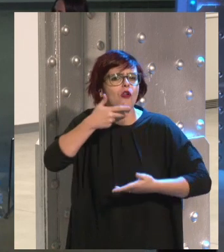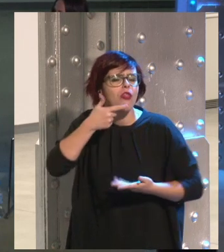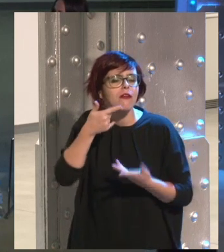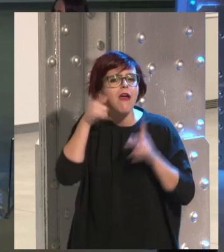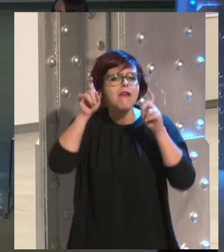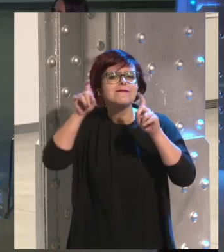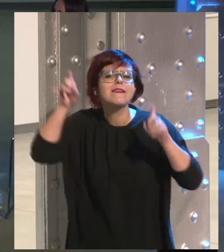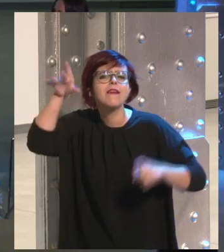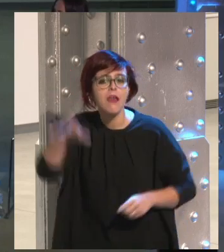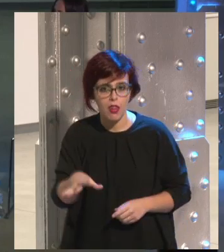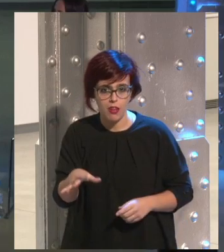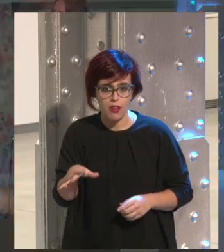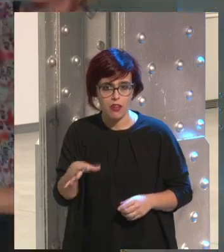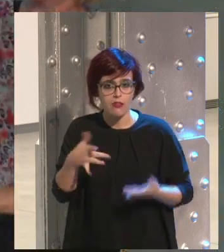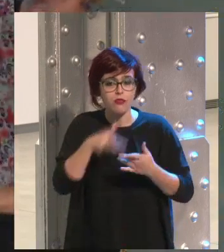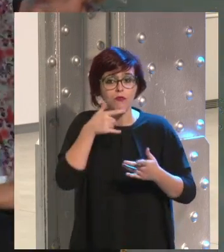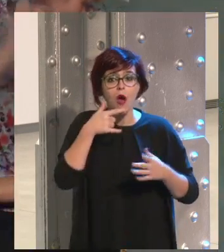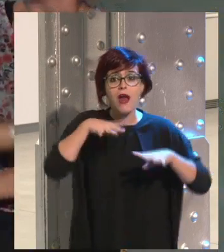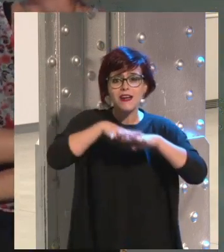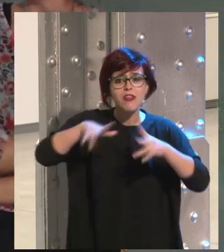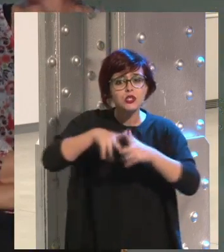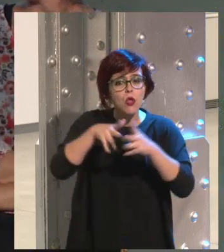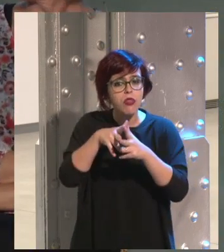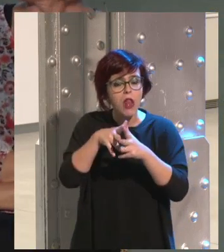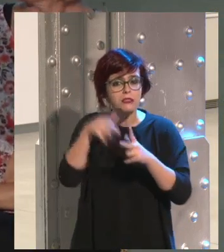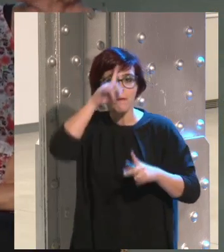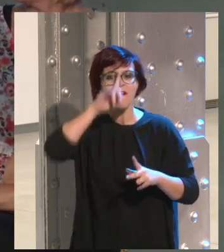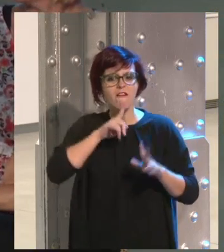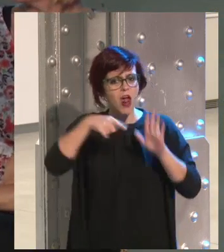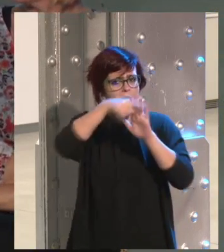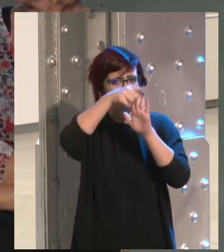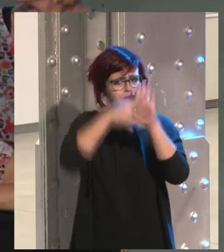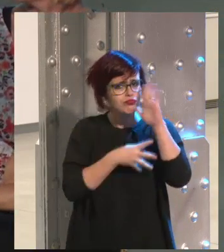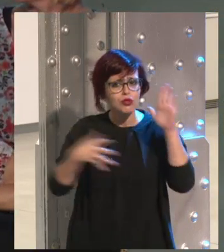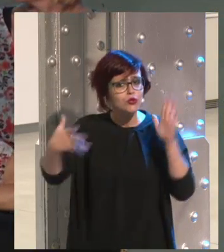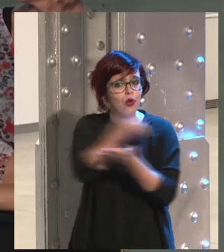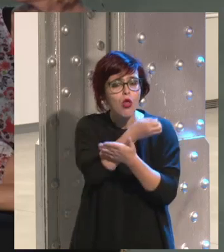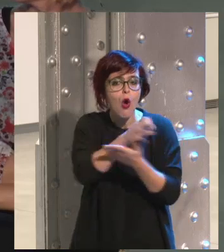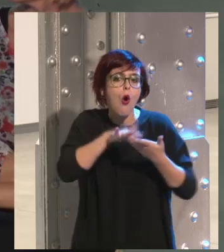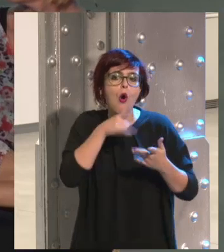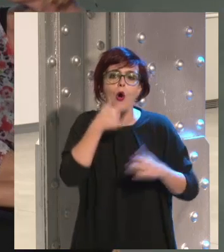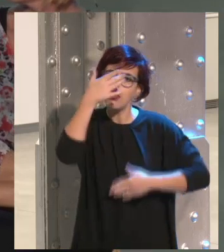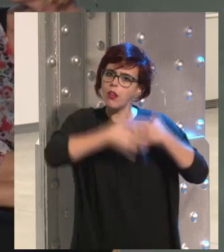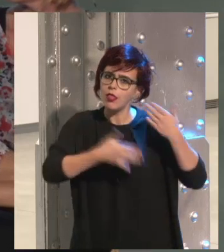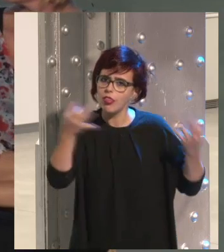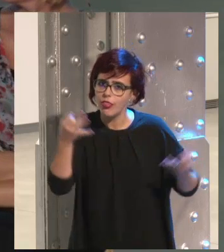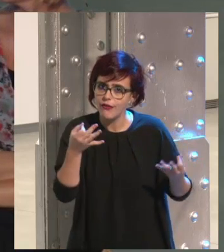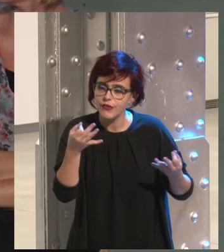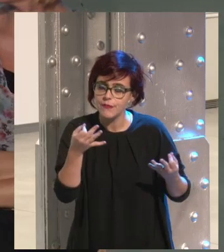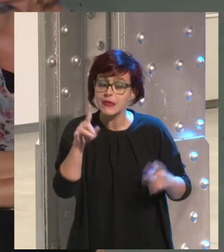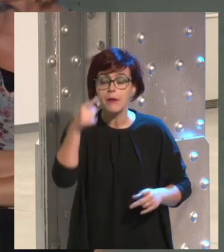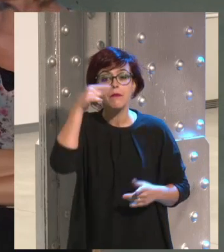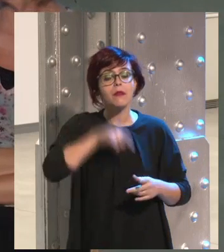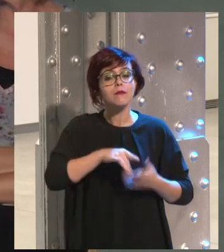¿Es bueno que estén, por ejemplo, en todas las redes sociales o tenemos que poner un límite? Y una tercera pregunta que se me ha ocurrido mientras estabas comentando esto,